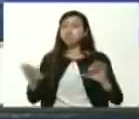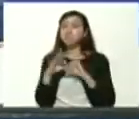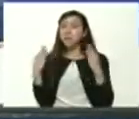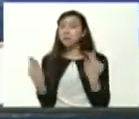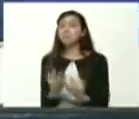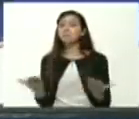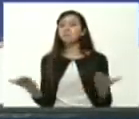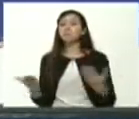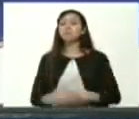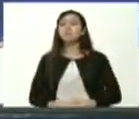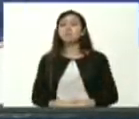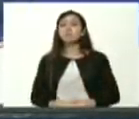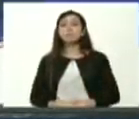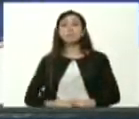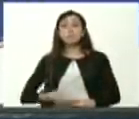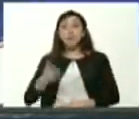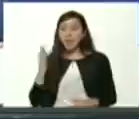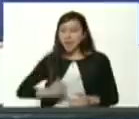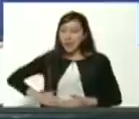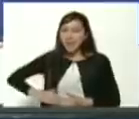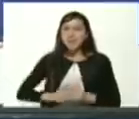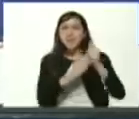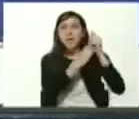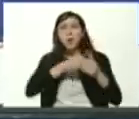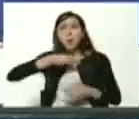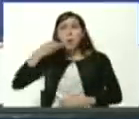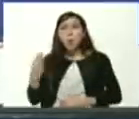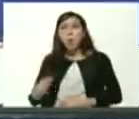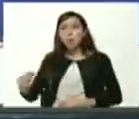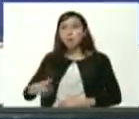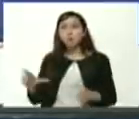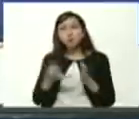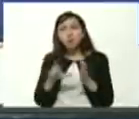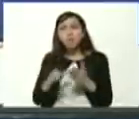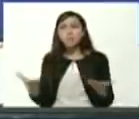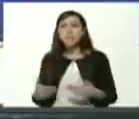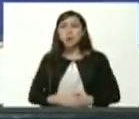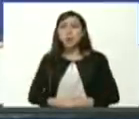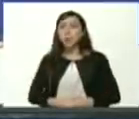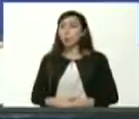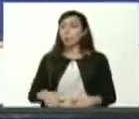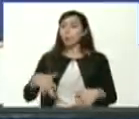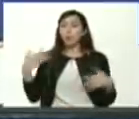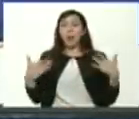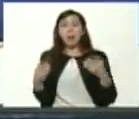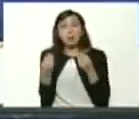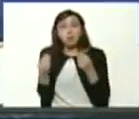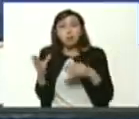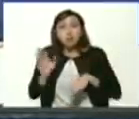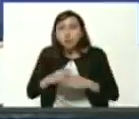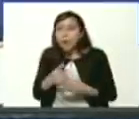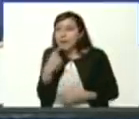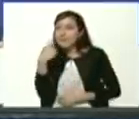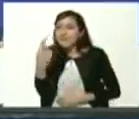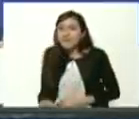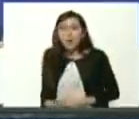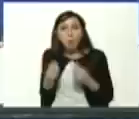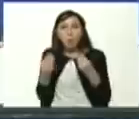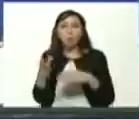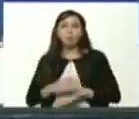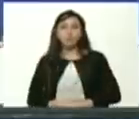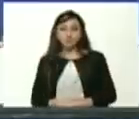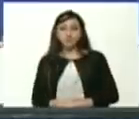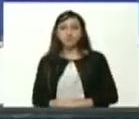este liderazgo esta juventud de los liceos y muy alegre siempre yo siempre lo digo muy alegre